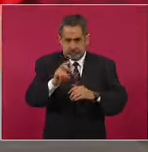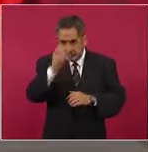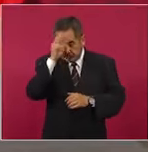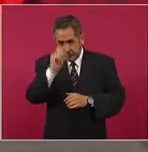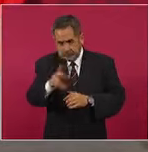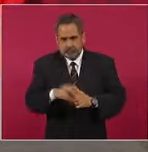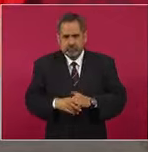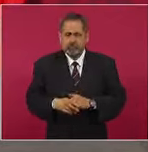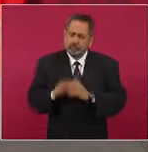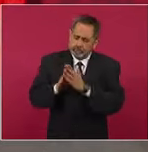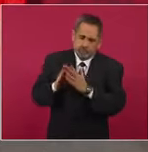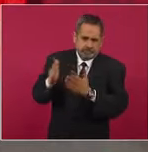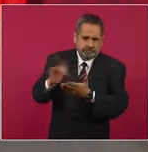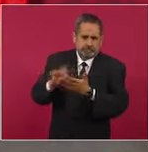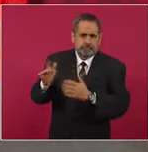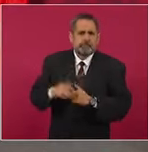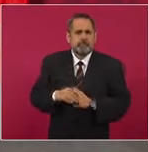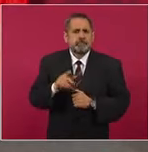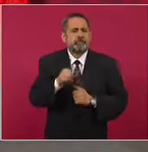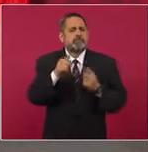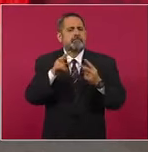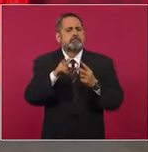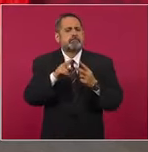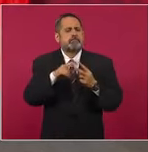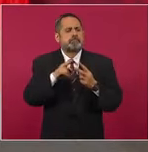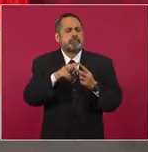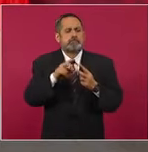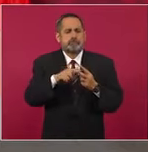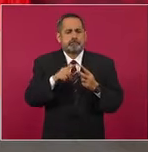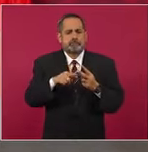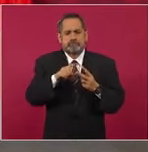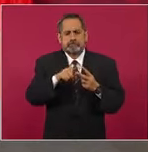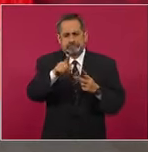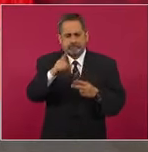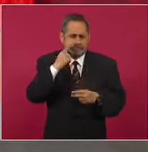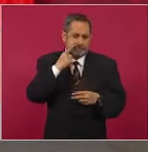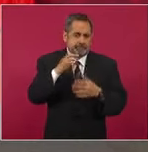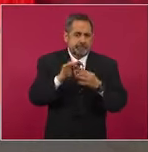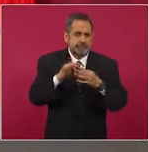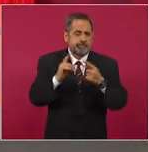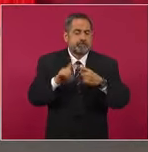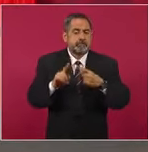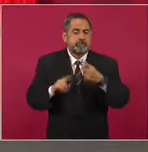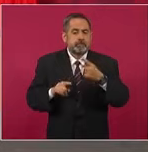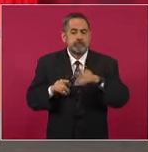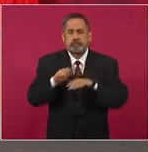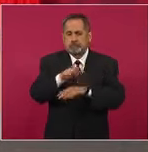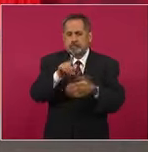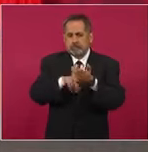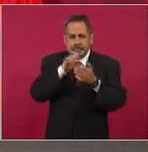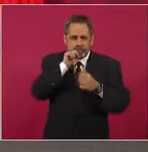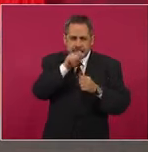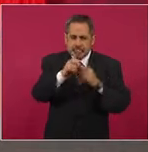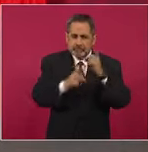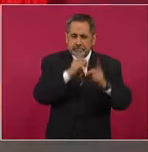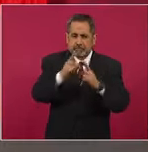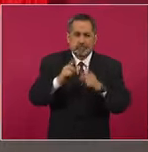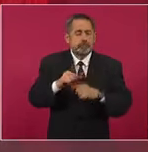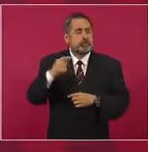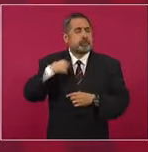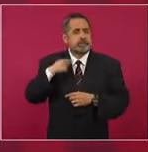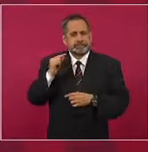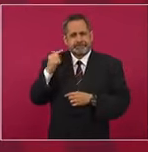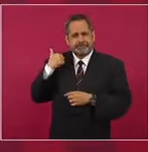parece? Por favor, presidente. Y los otros dos casos, mira, uno que tiene que ver también con el deporte. Le acabo de